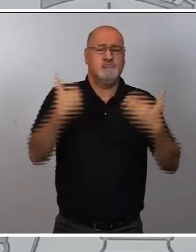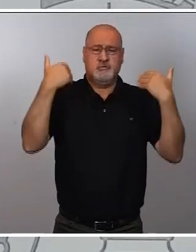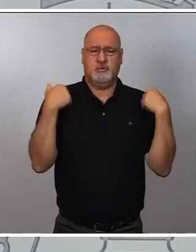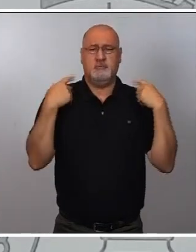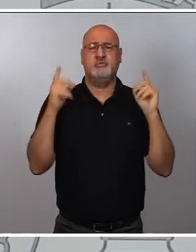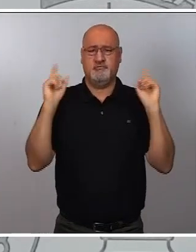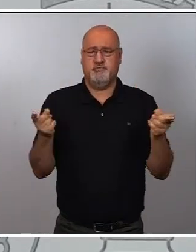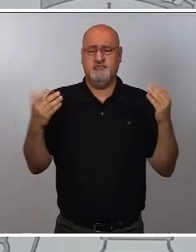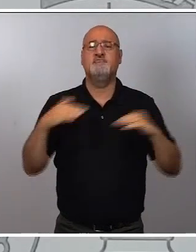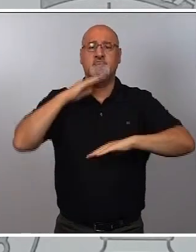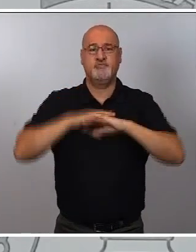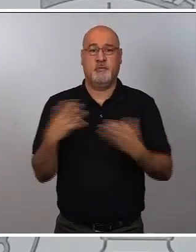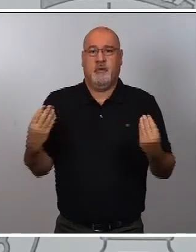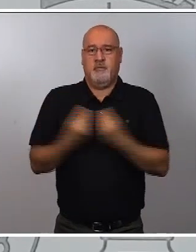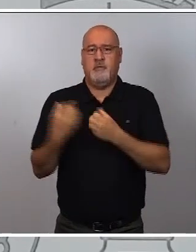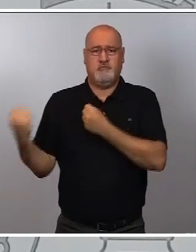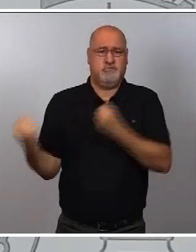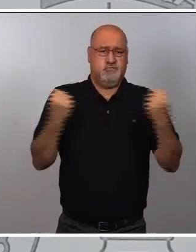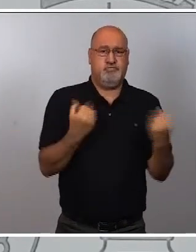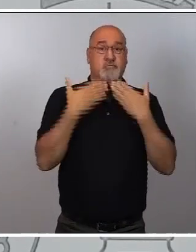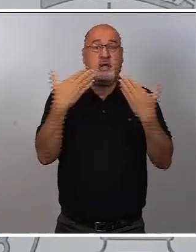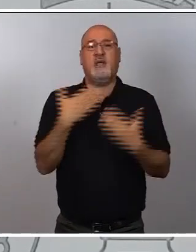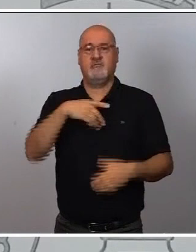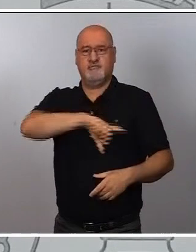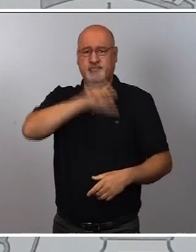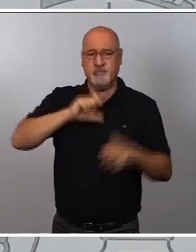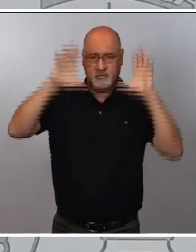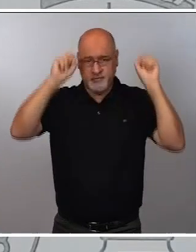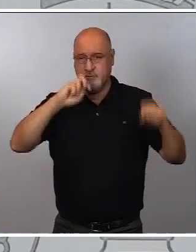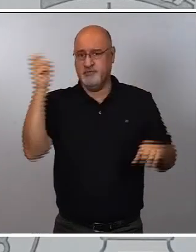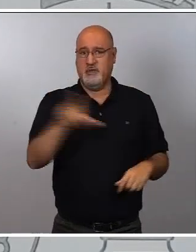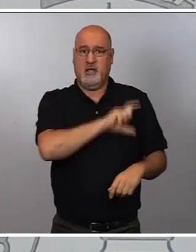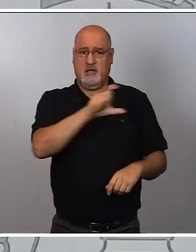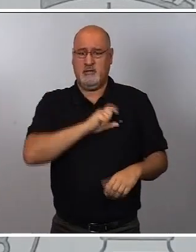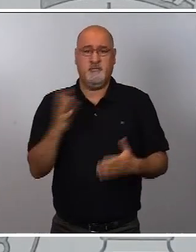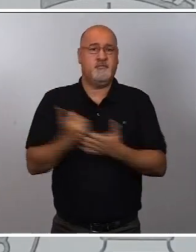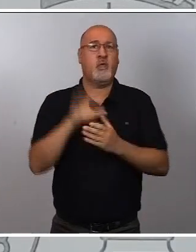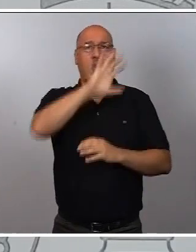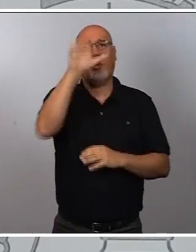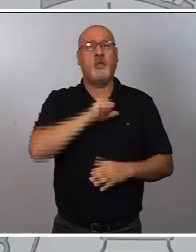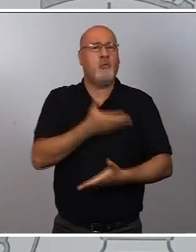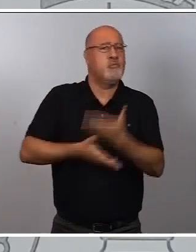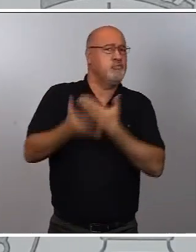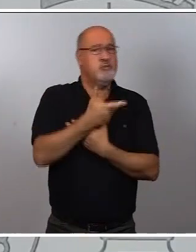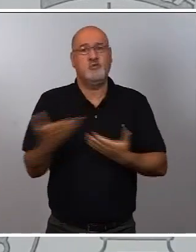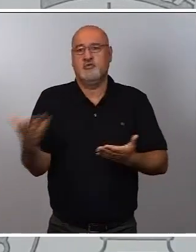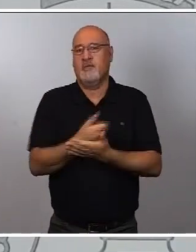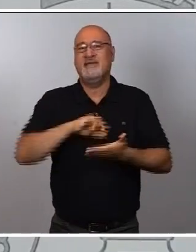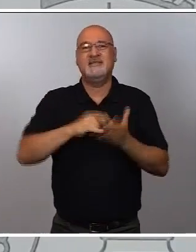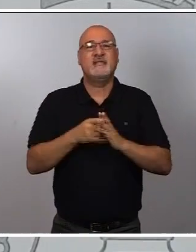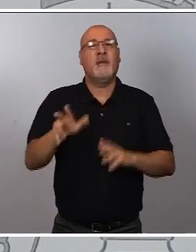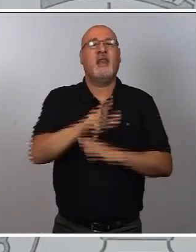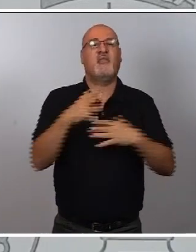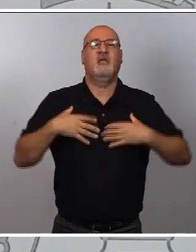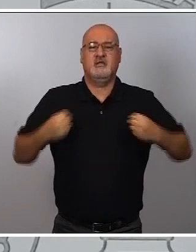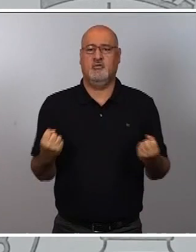implicación de las fuerzas y cuerpos de seguridad del estado, del ejército, de las comunidades autónomas, del sistema nacional de salud en su